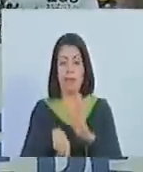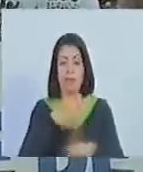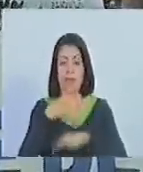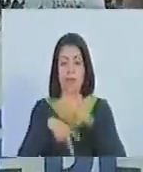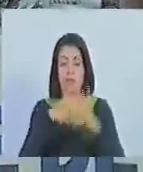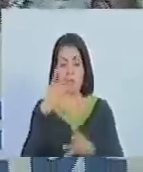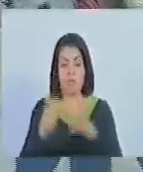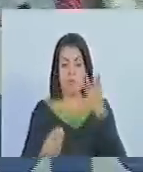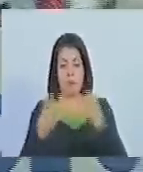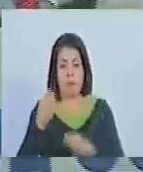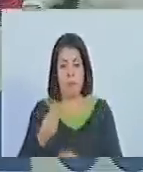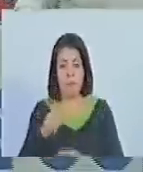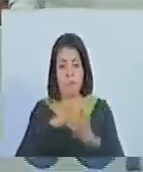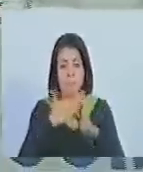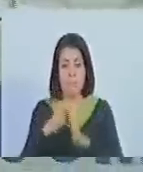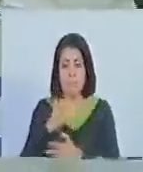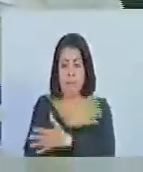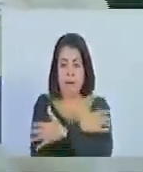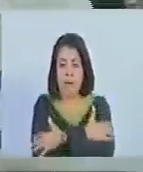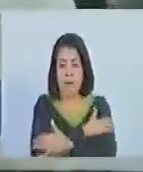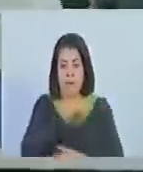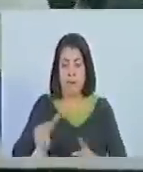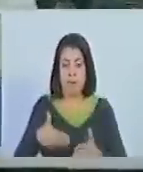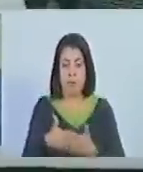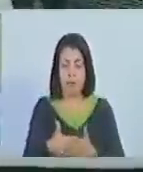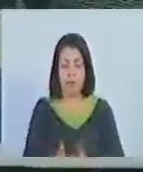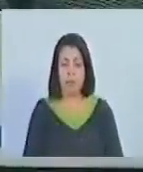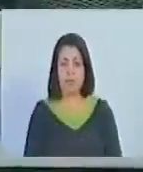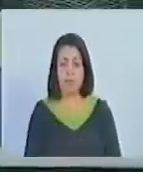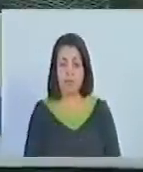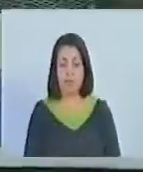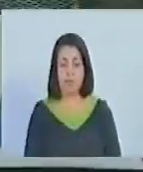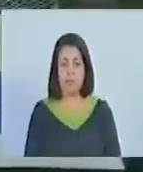los consejos comunales. Un abrazo a todas y a todos.